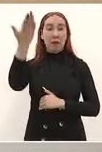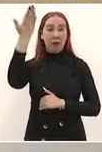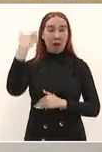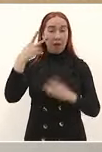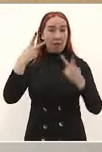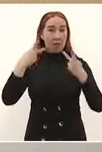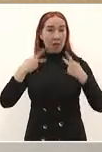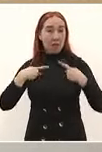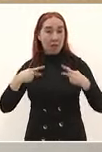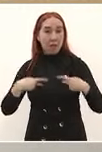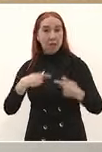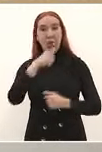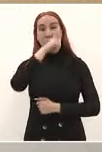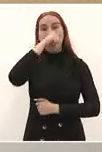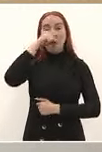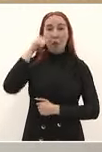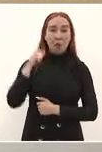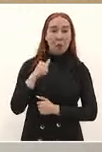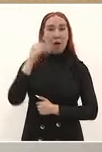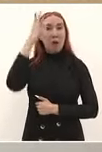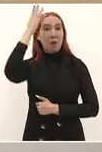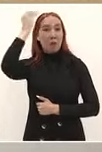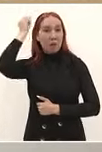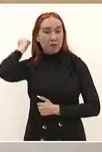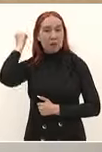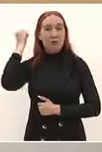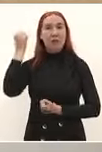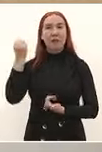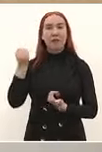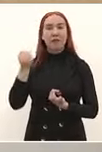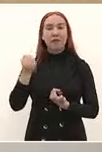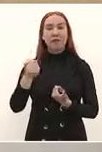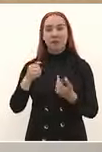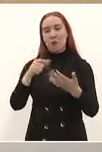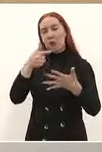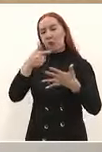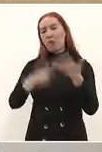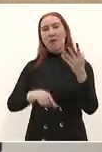con Juárez con Villa con Zapata